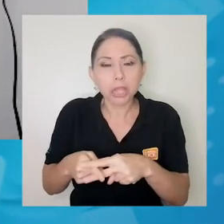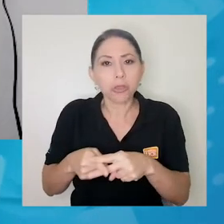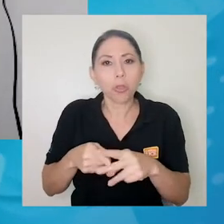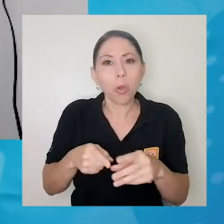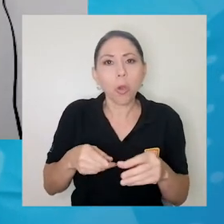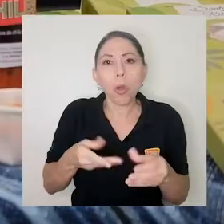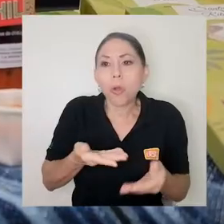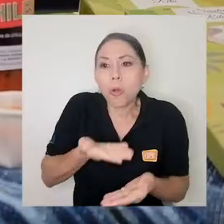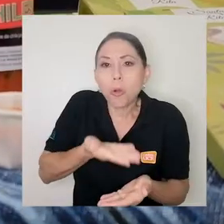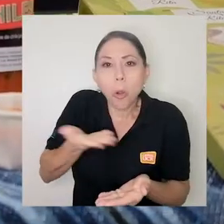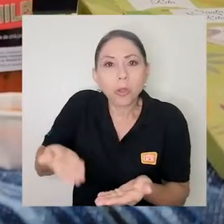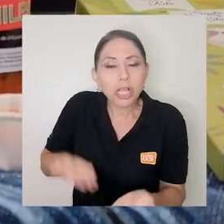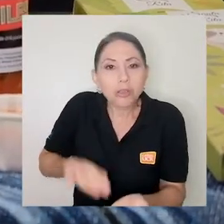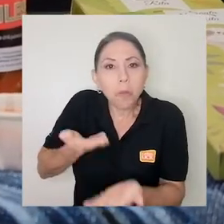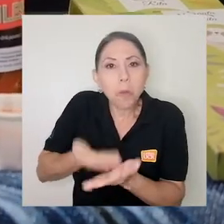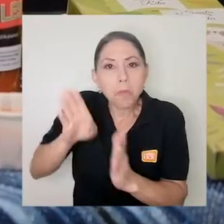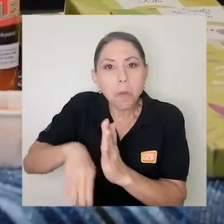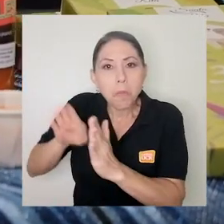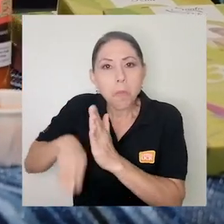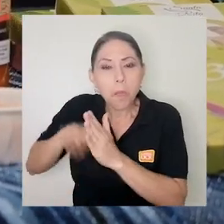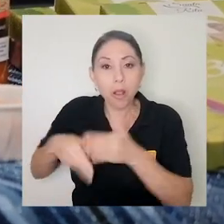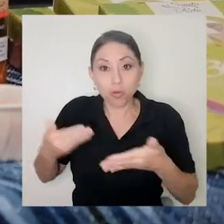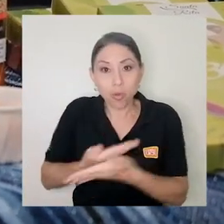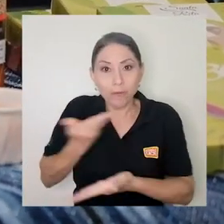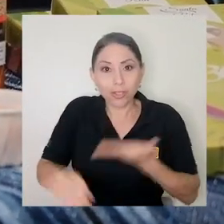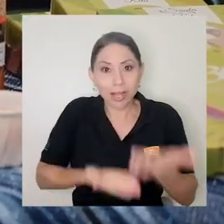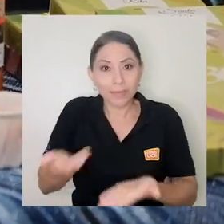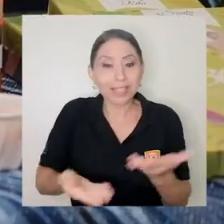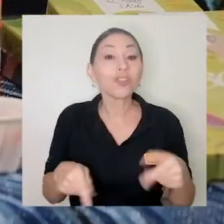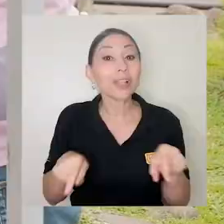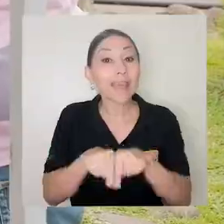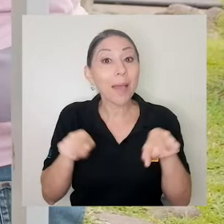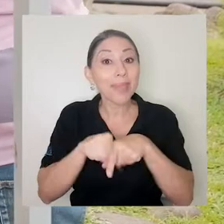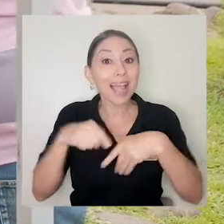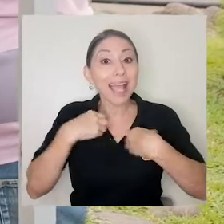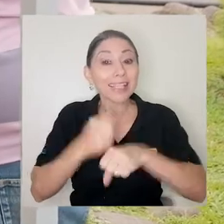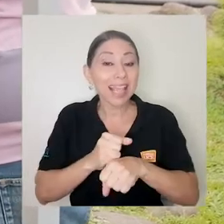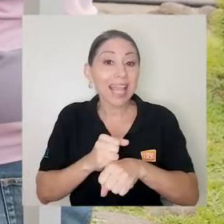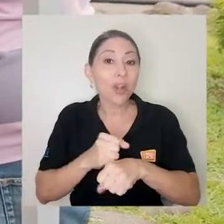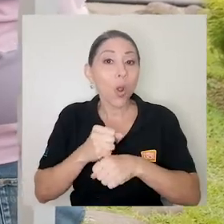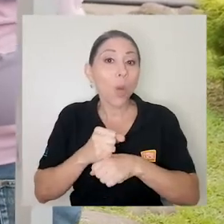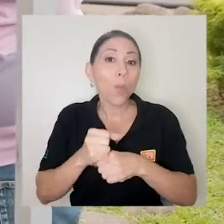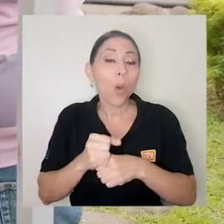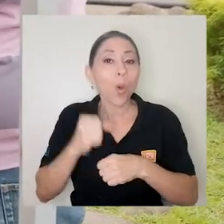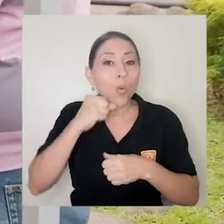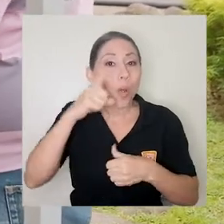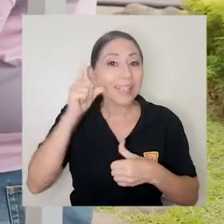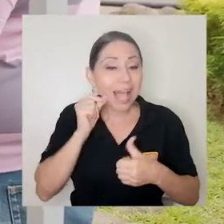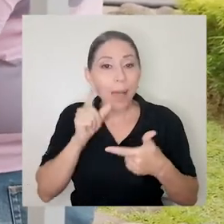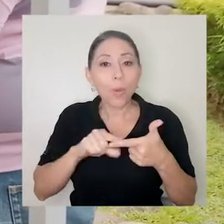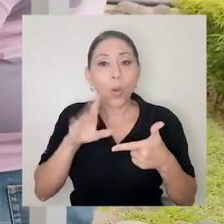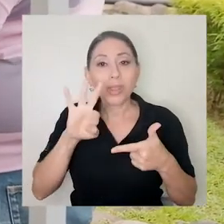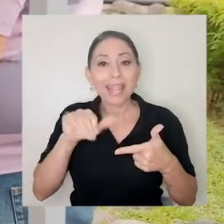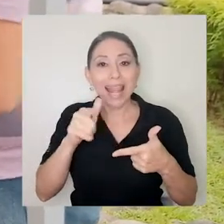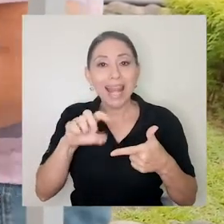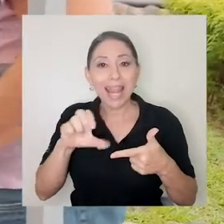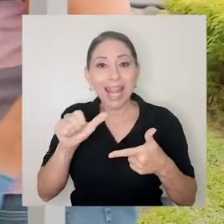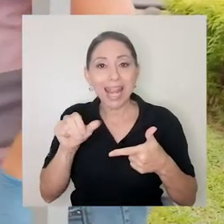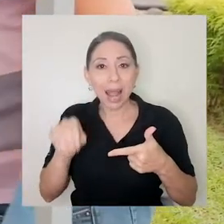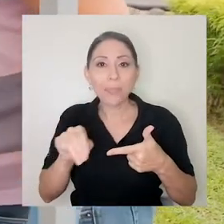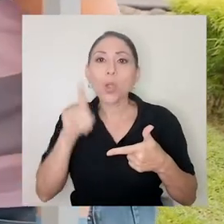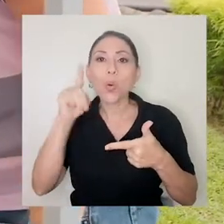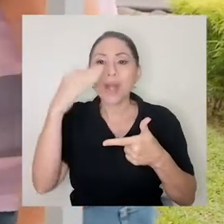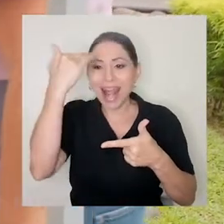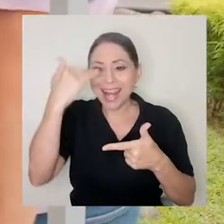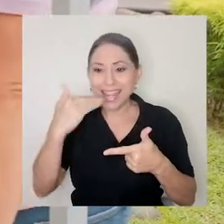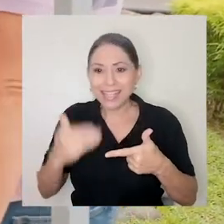servicios. También estamos recomendando tener una lista de difusión vía Telegram o WhatsApp para tener una